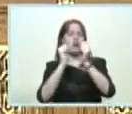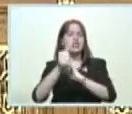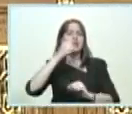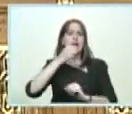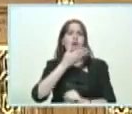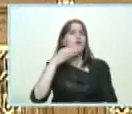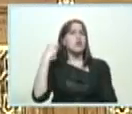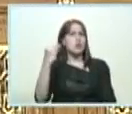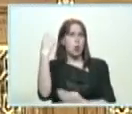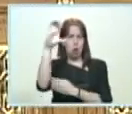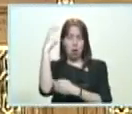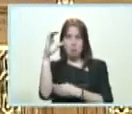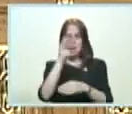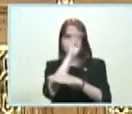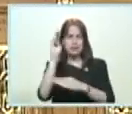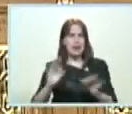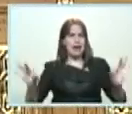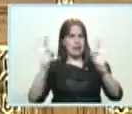Una reflexión, pues.